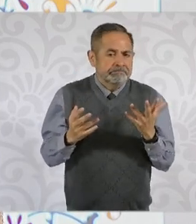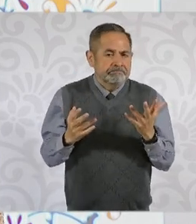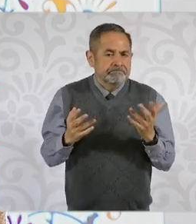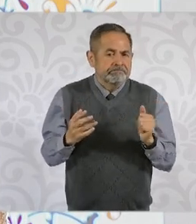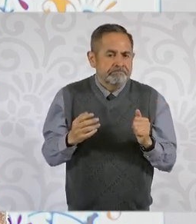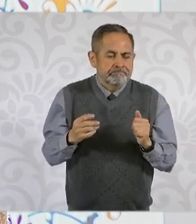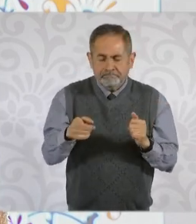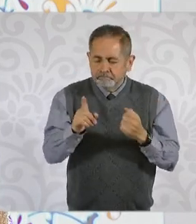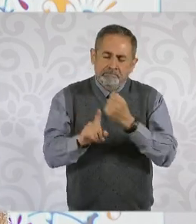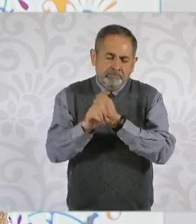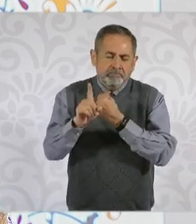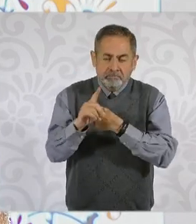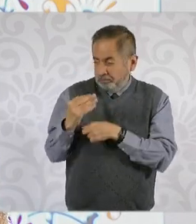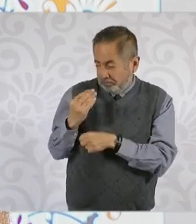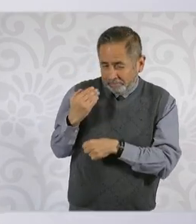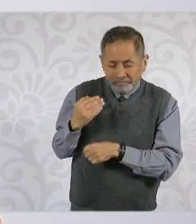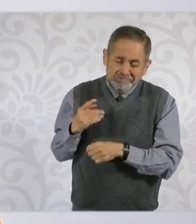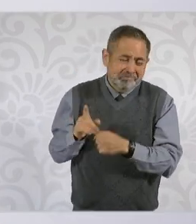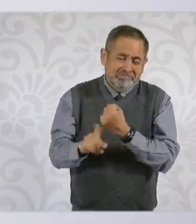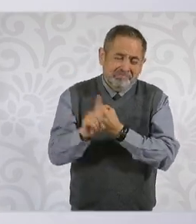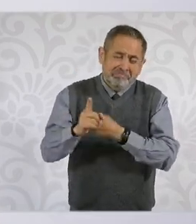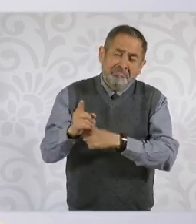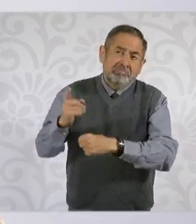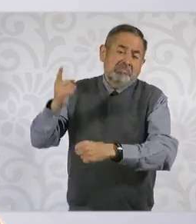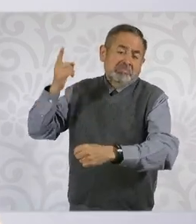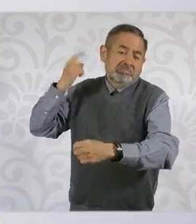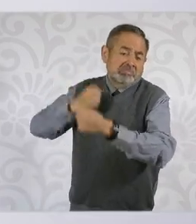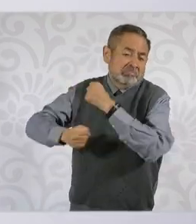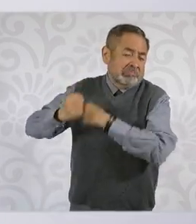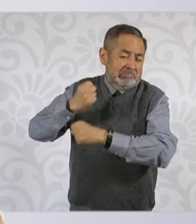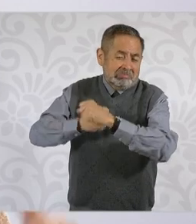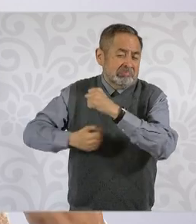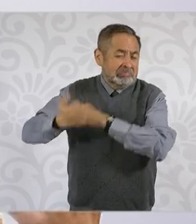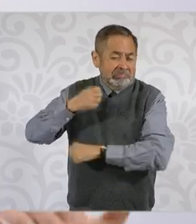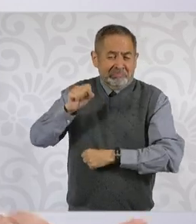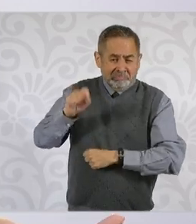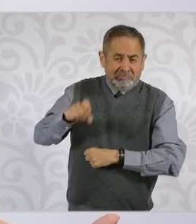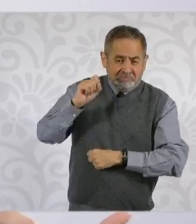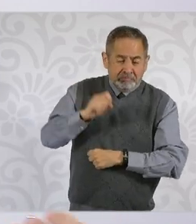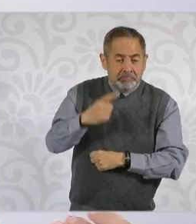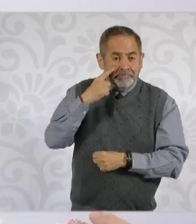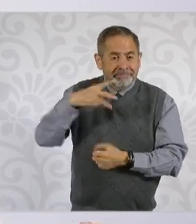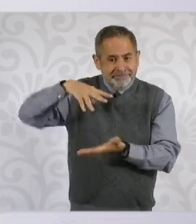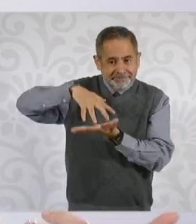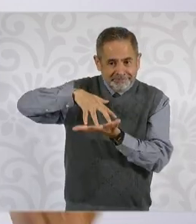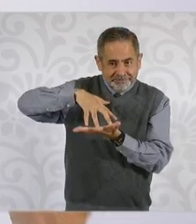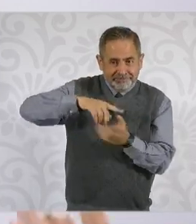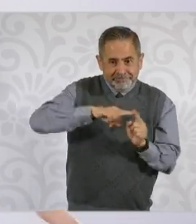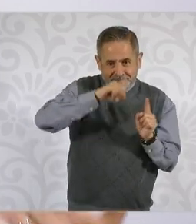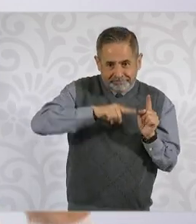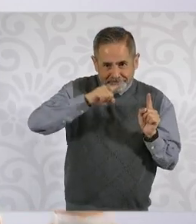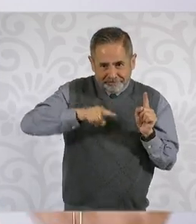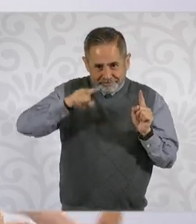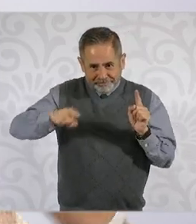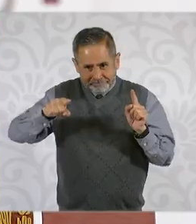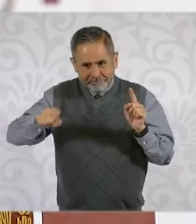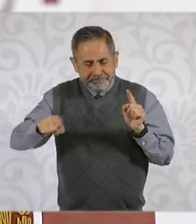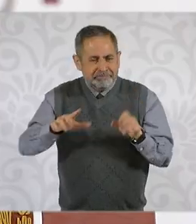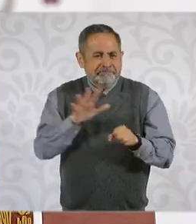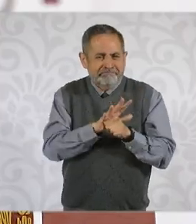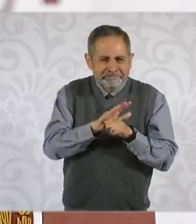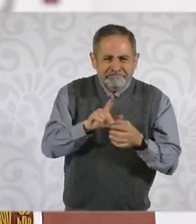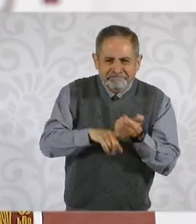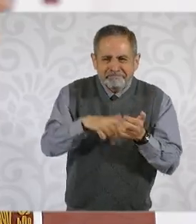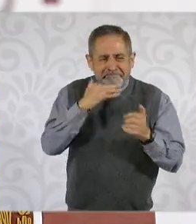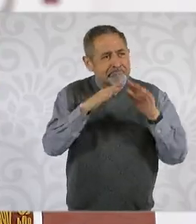que es un problema no de ahora, sino desde hace mucho tiempo. De hecho, el acueducto de la colonia tenía el